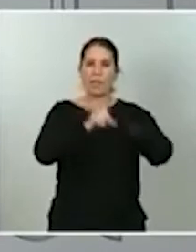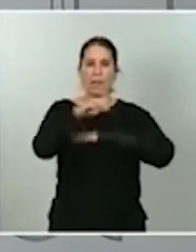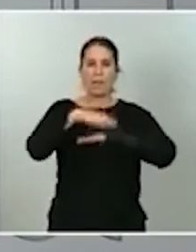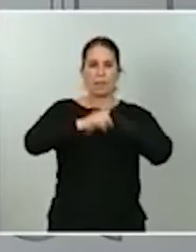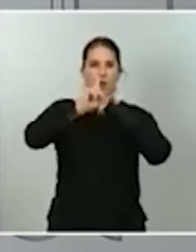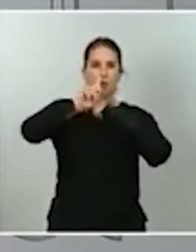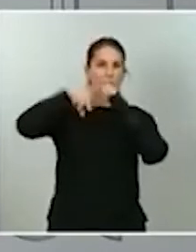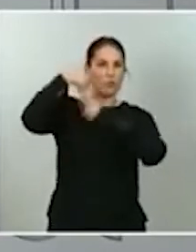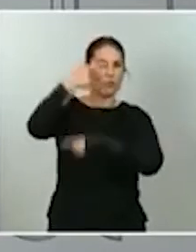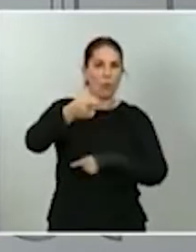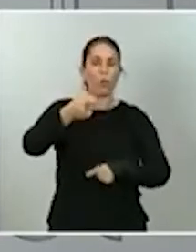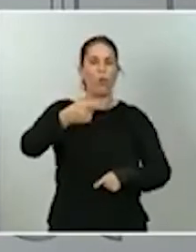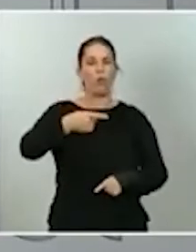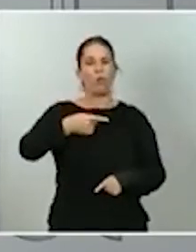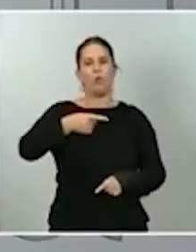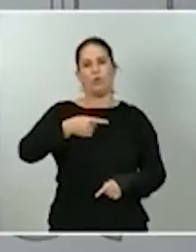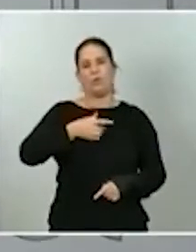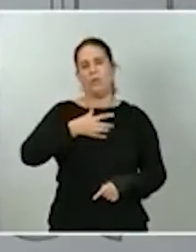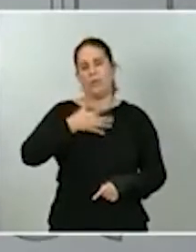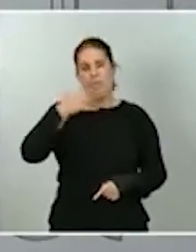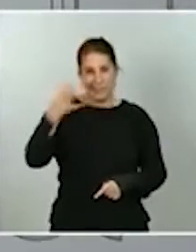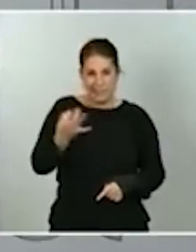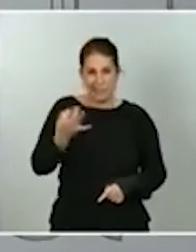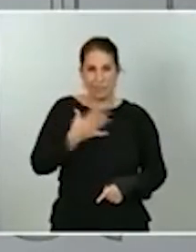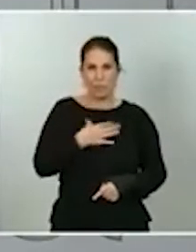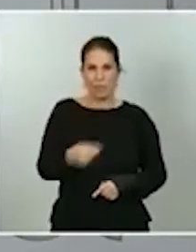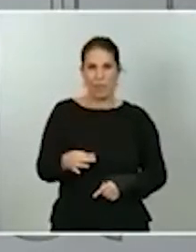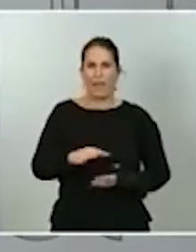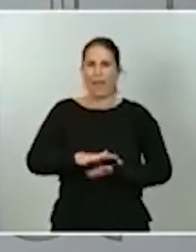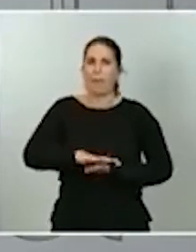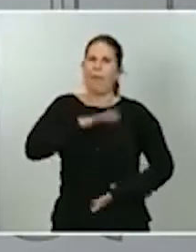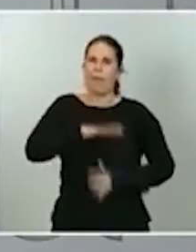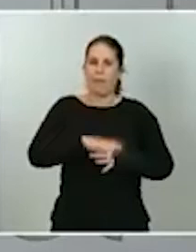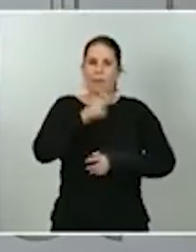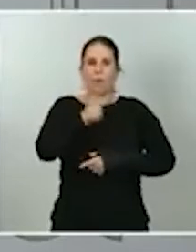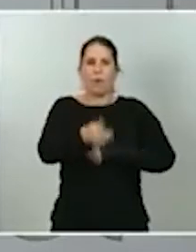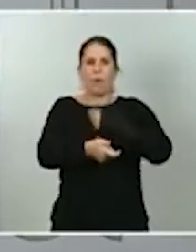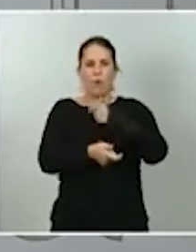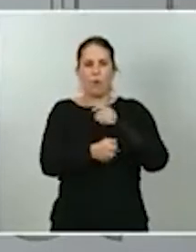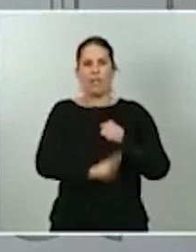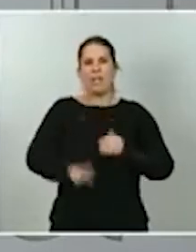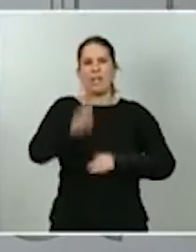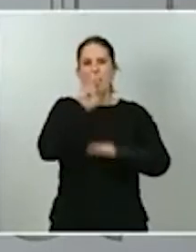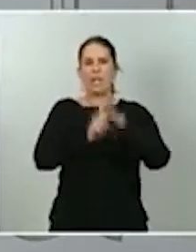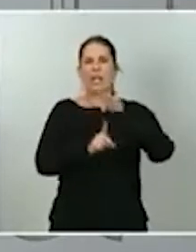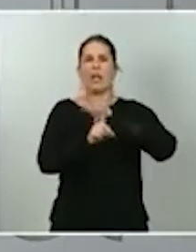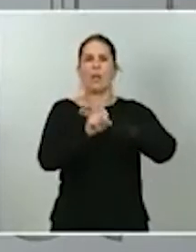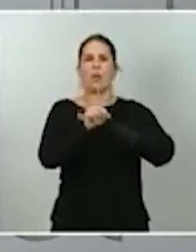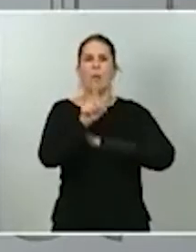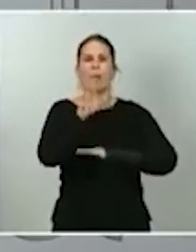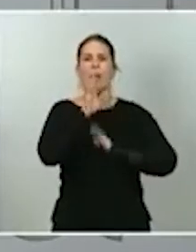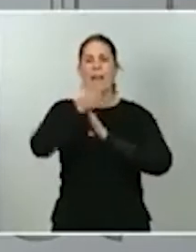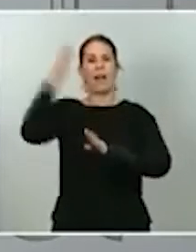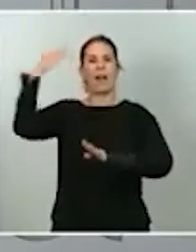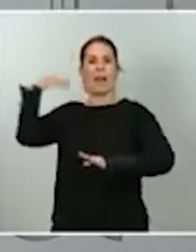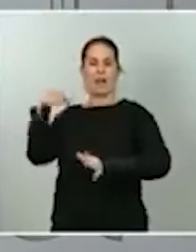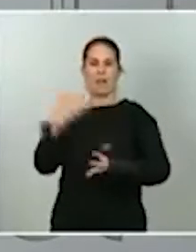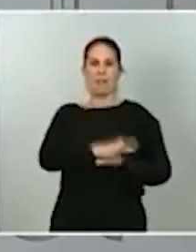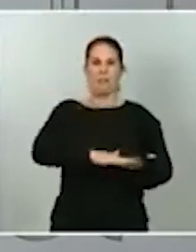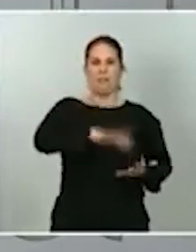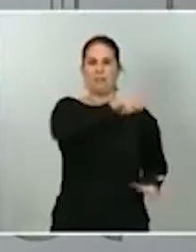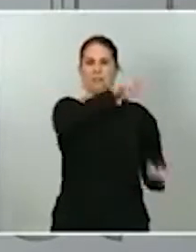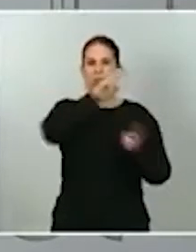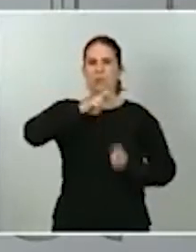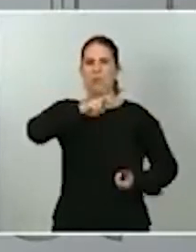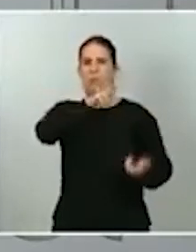el que realmente tendremos capacidad de ir recuperando nuestros niveles de recaudación previos, los que teníamos en enero, en